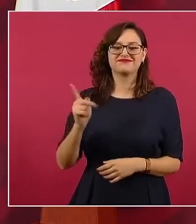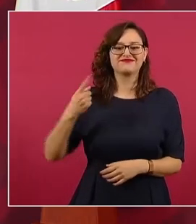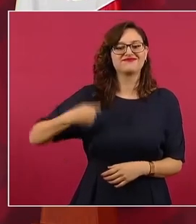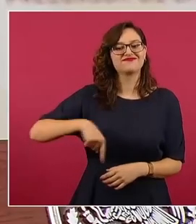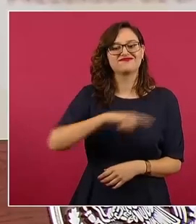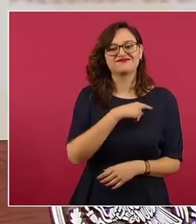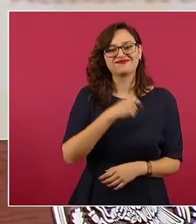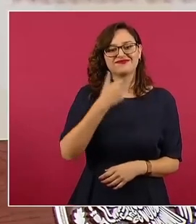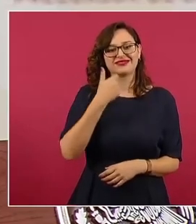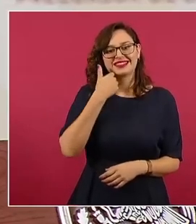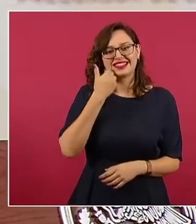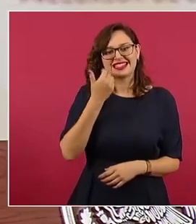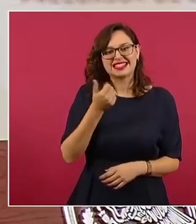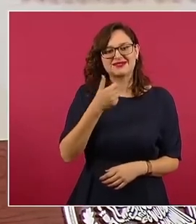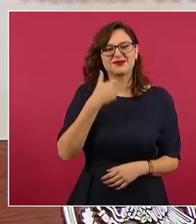vieja